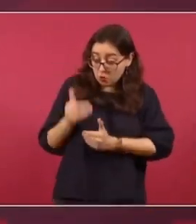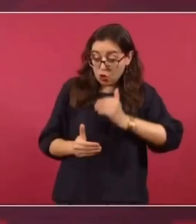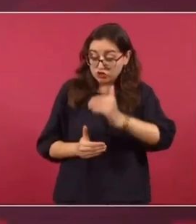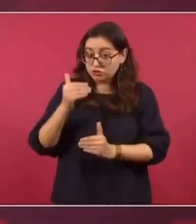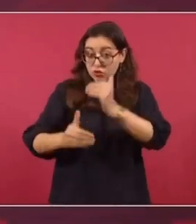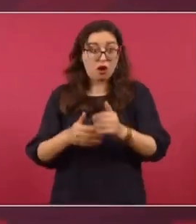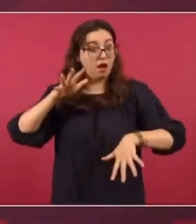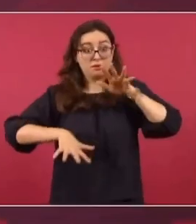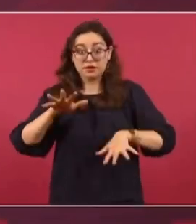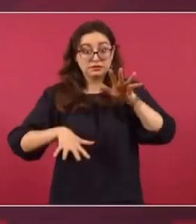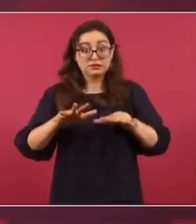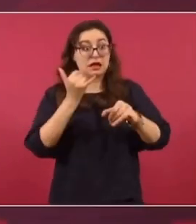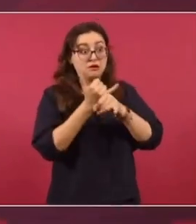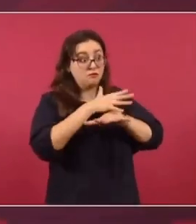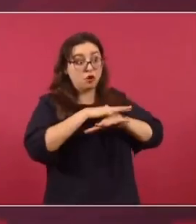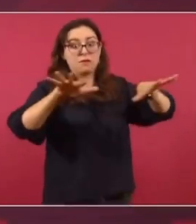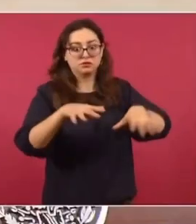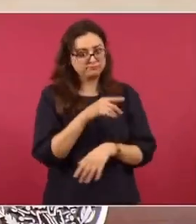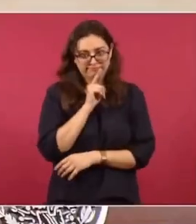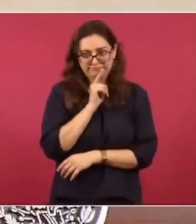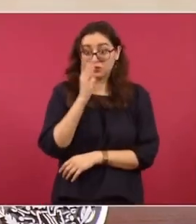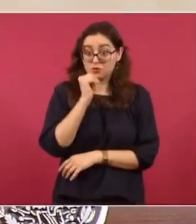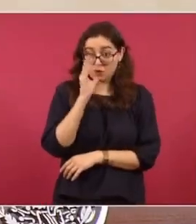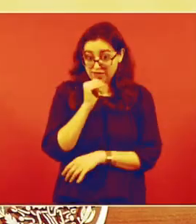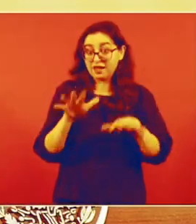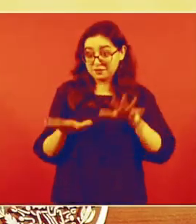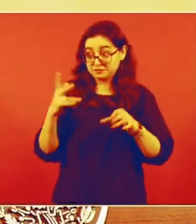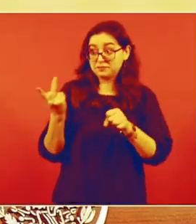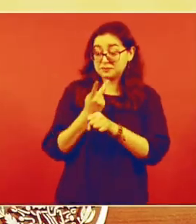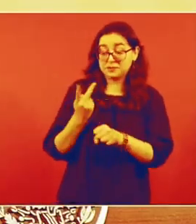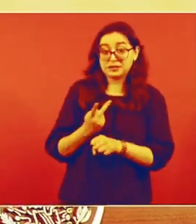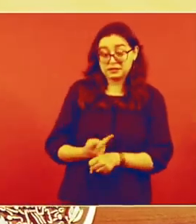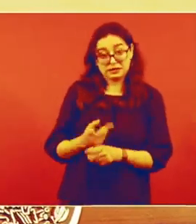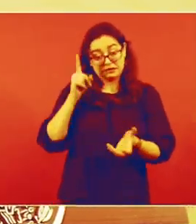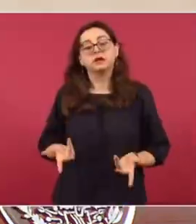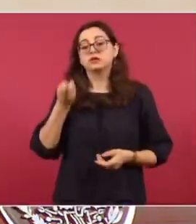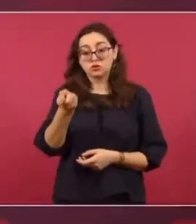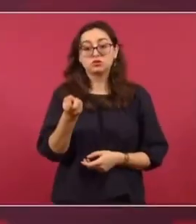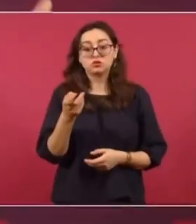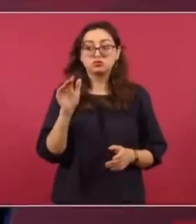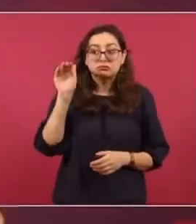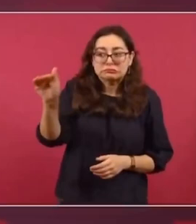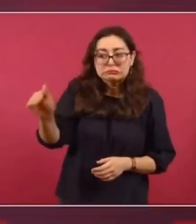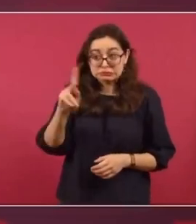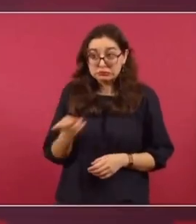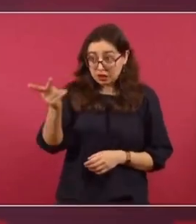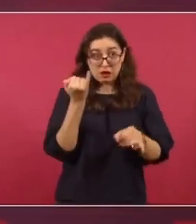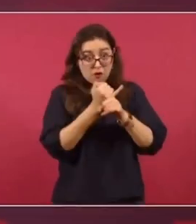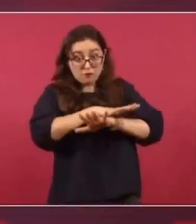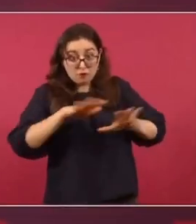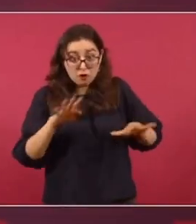asunto legal sobre el debido proceso, si puede él hacerlo.